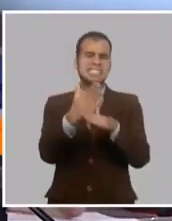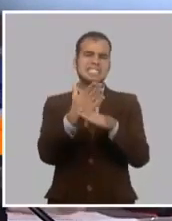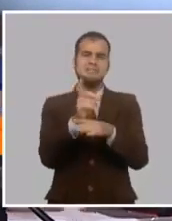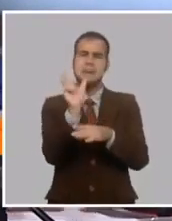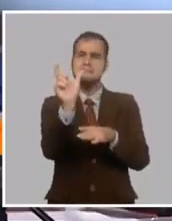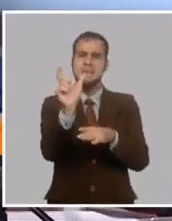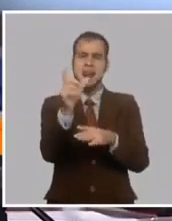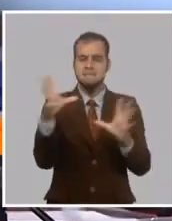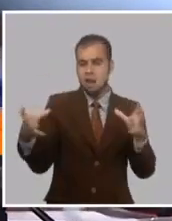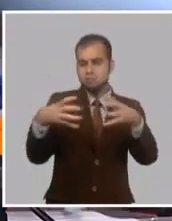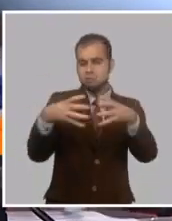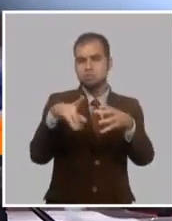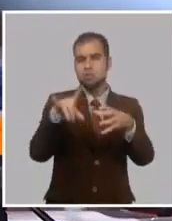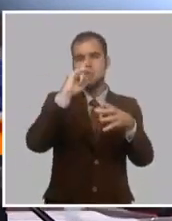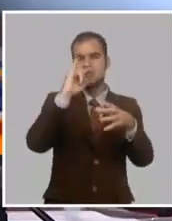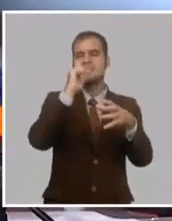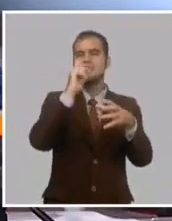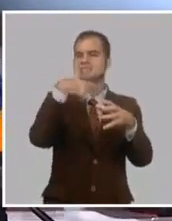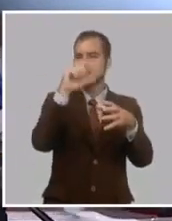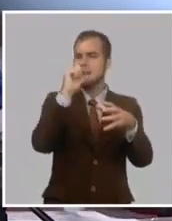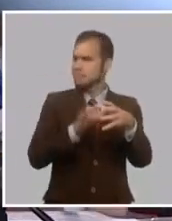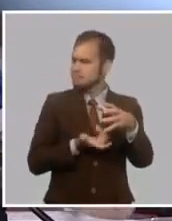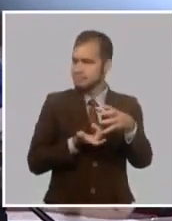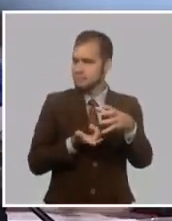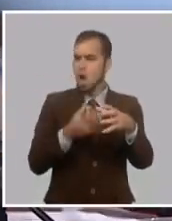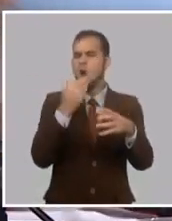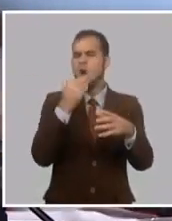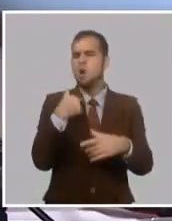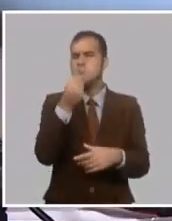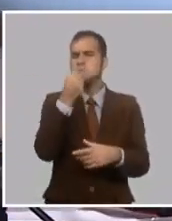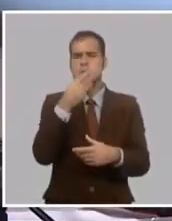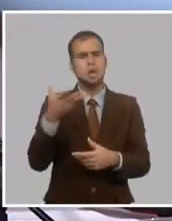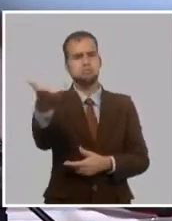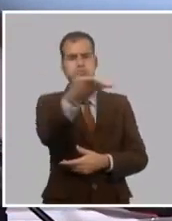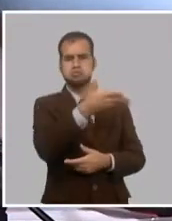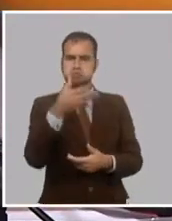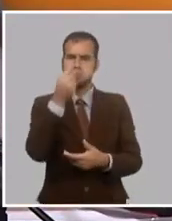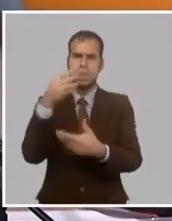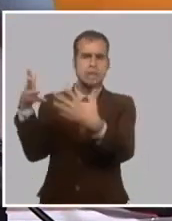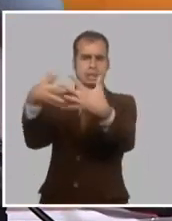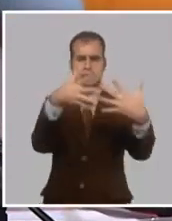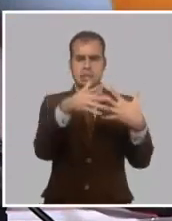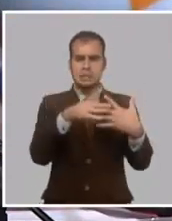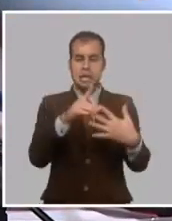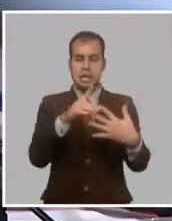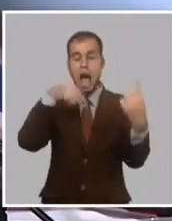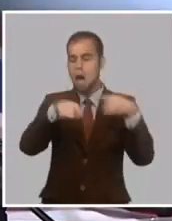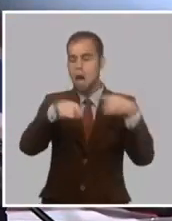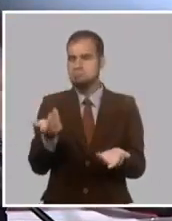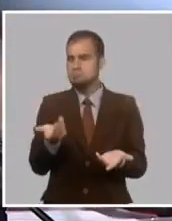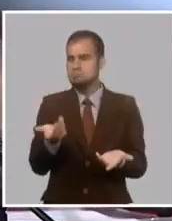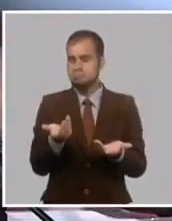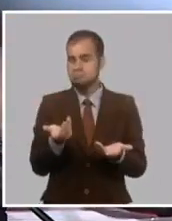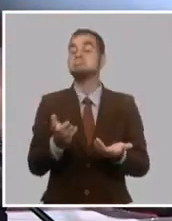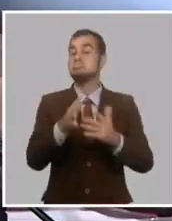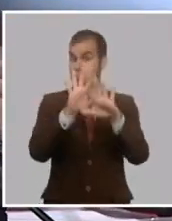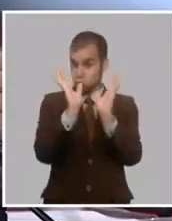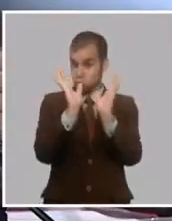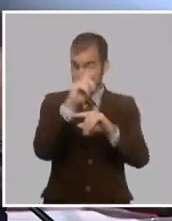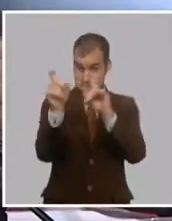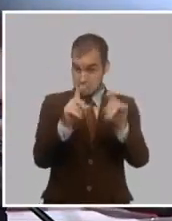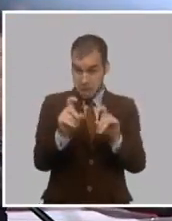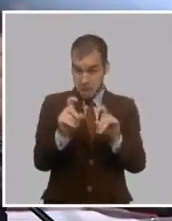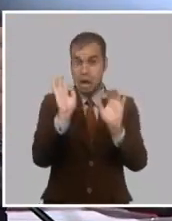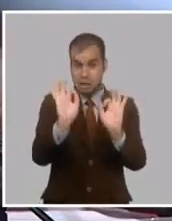revolucionaria? ¿Cuál es el alcance de con todos y para el bien de todos aún en nuestra actualidad? Bueno, sobre estas interrogantes